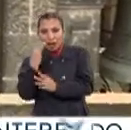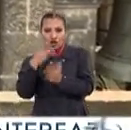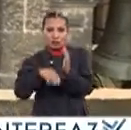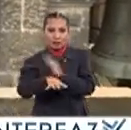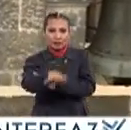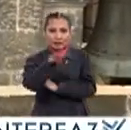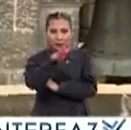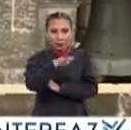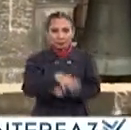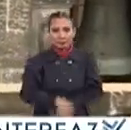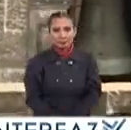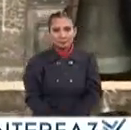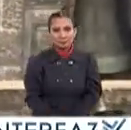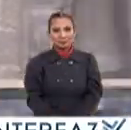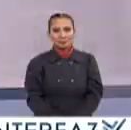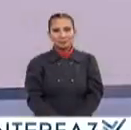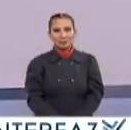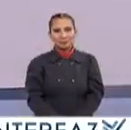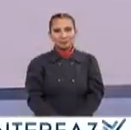2019